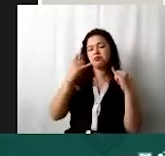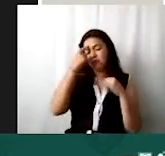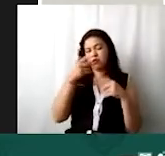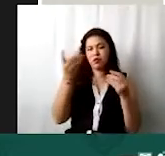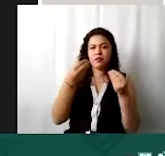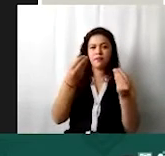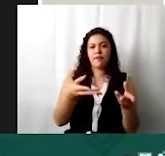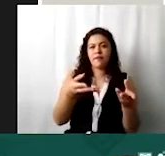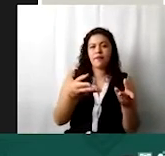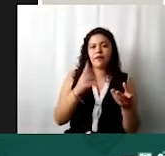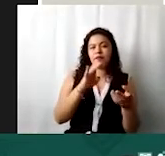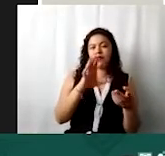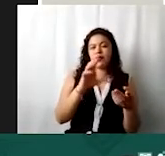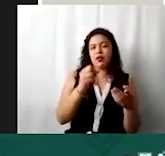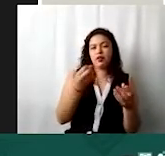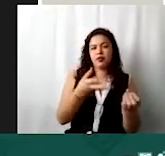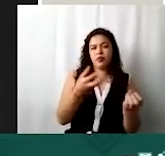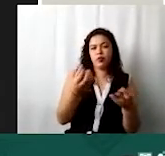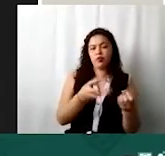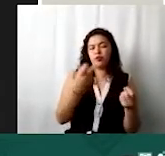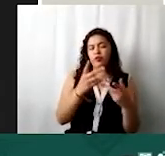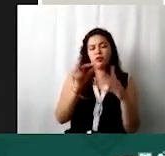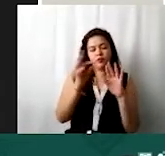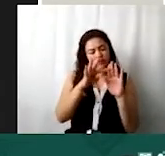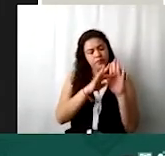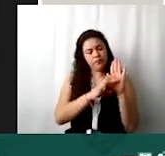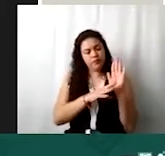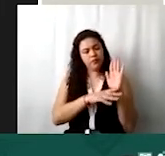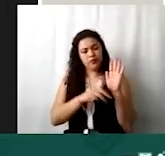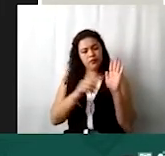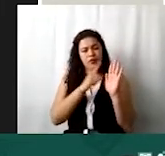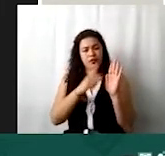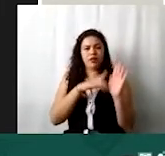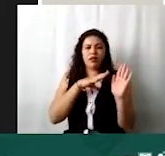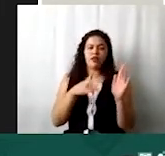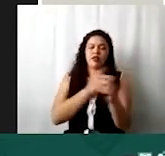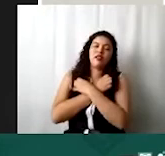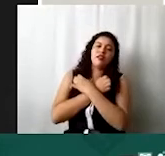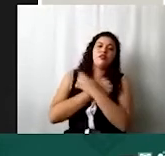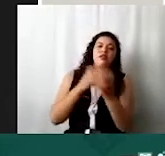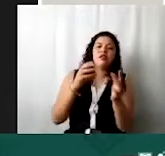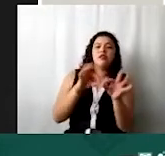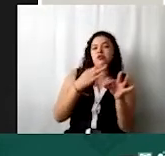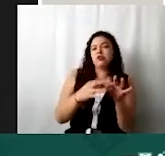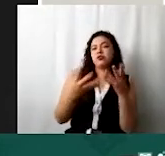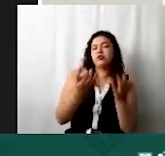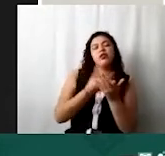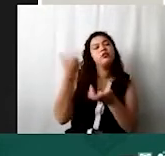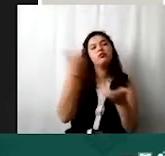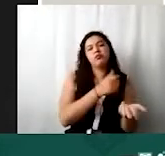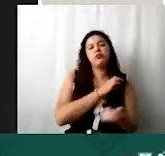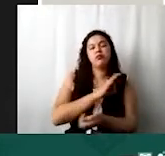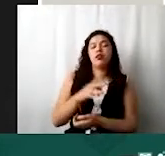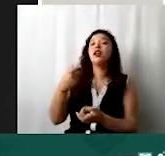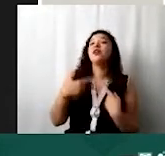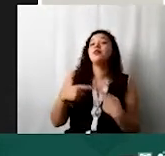dar becas que deben cumplir los requisitos de la Ley General de Educación, que es lo único que se podría dar en efectivo. Y en el caso de